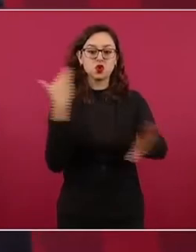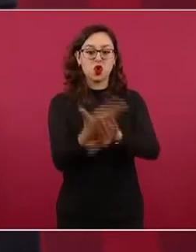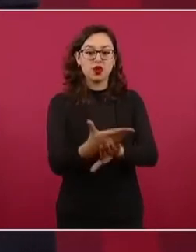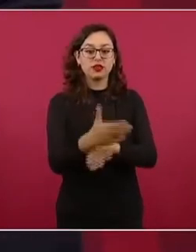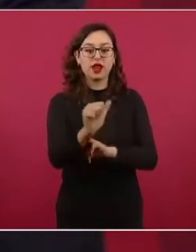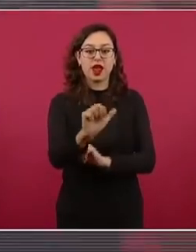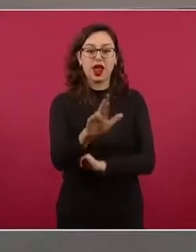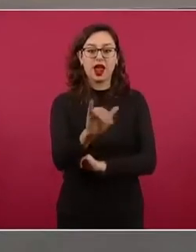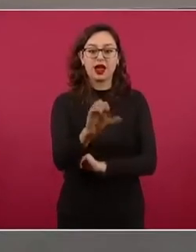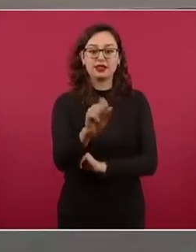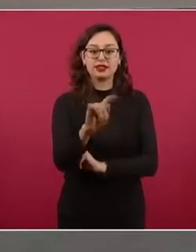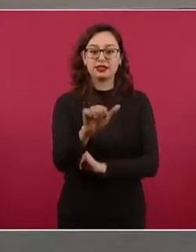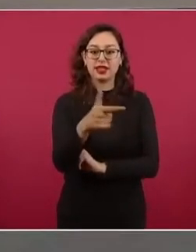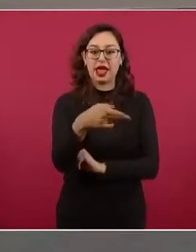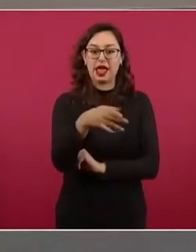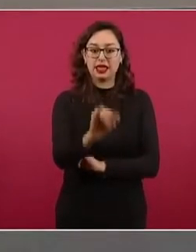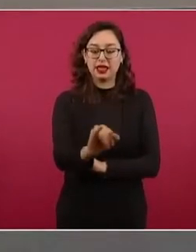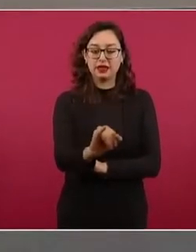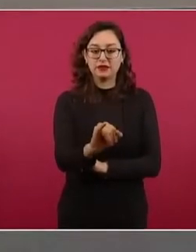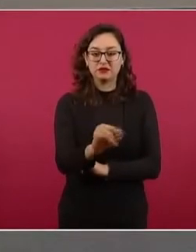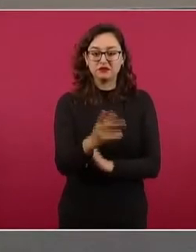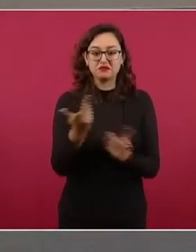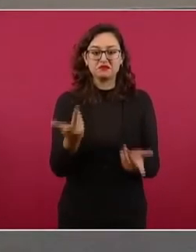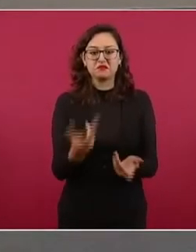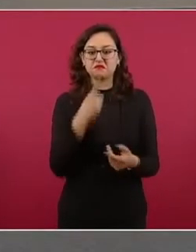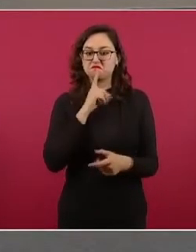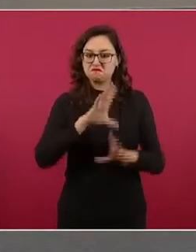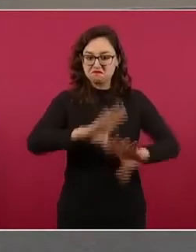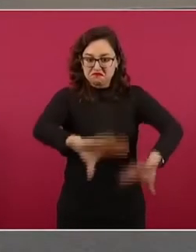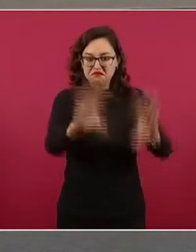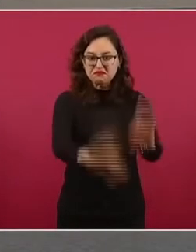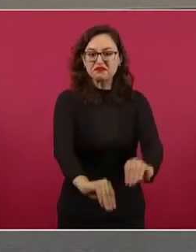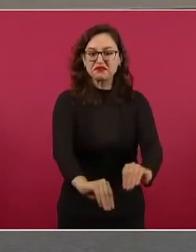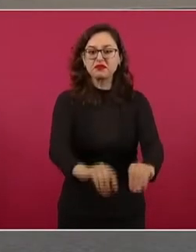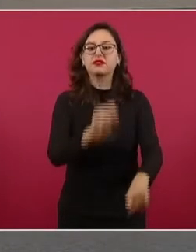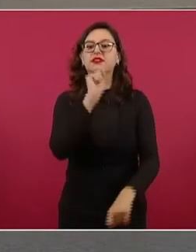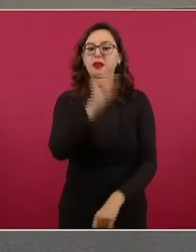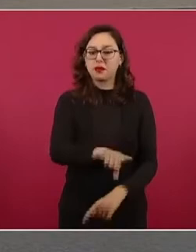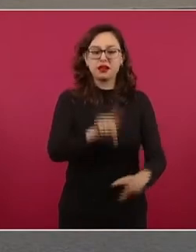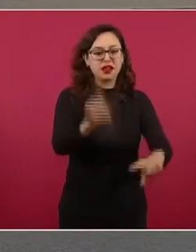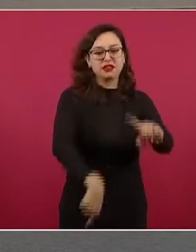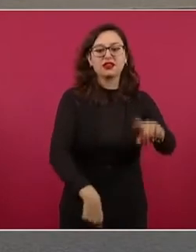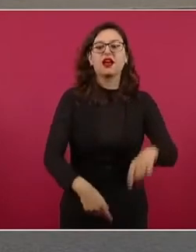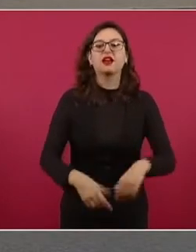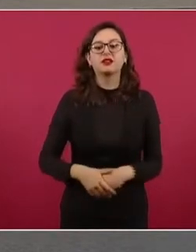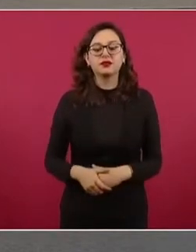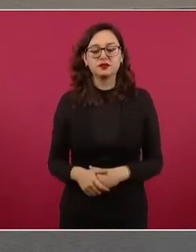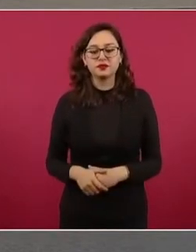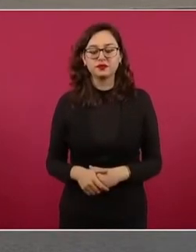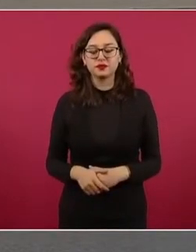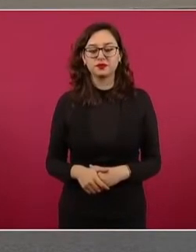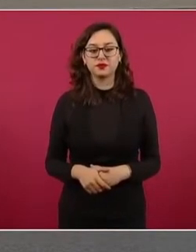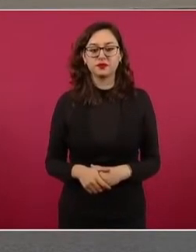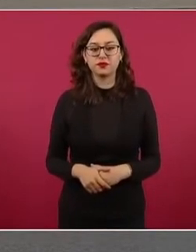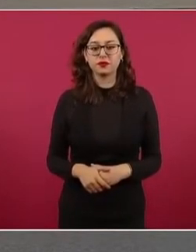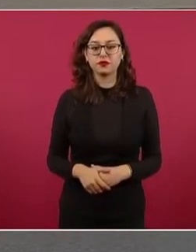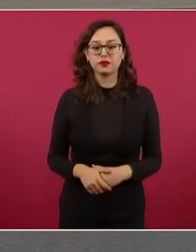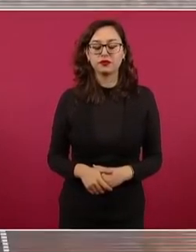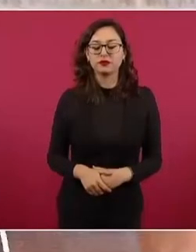fue censurada, le quitaron